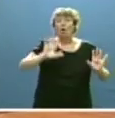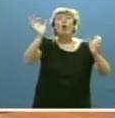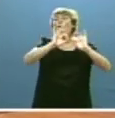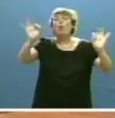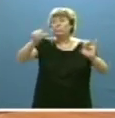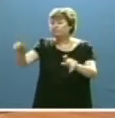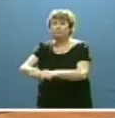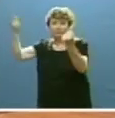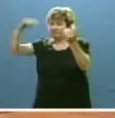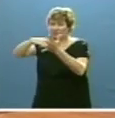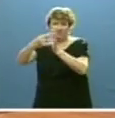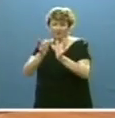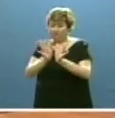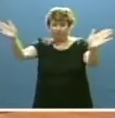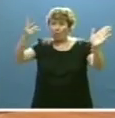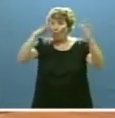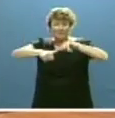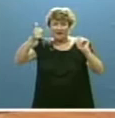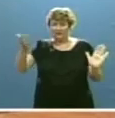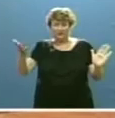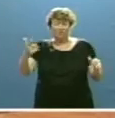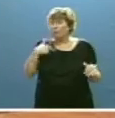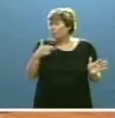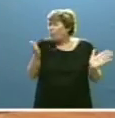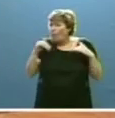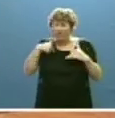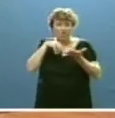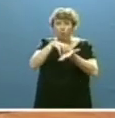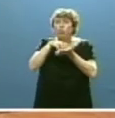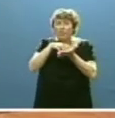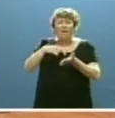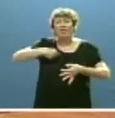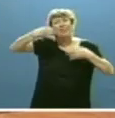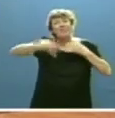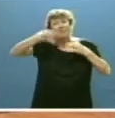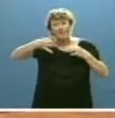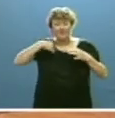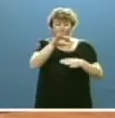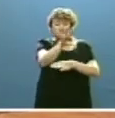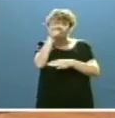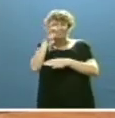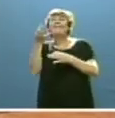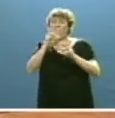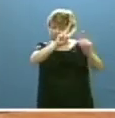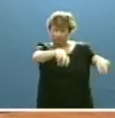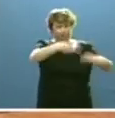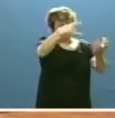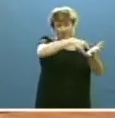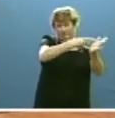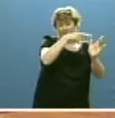la de su ruptura. No tengo ninguna duda de que debemos optar por la regeneración.